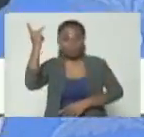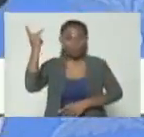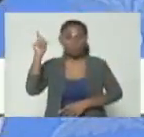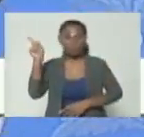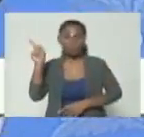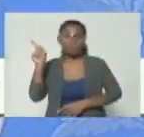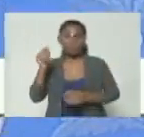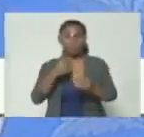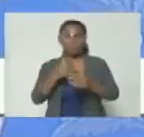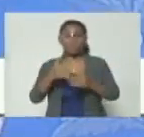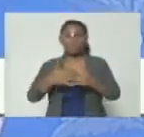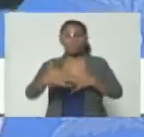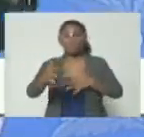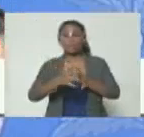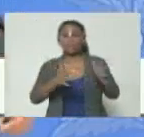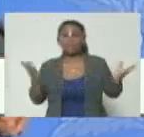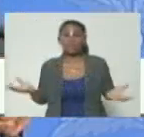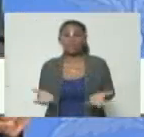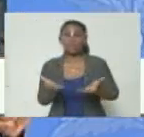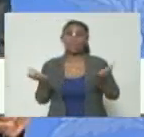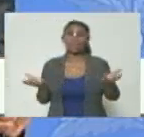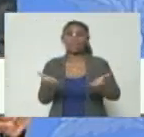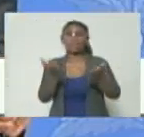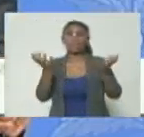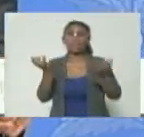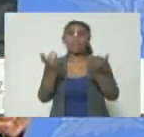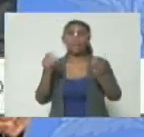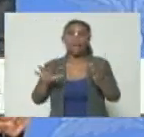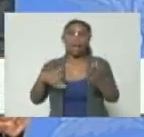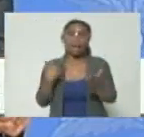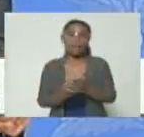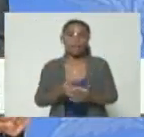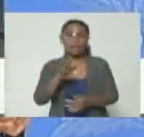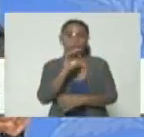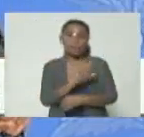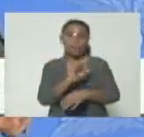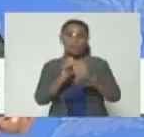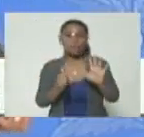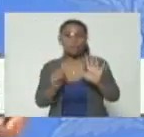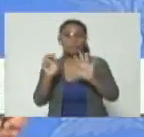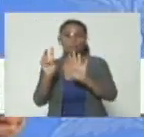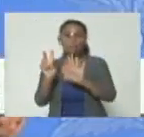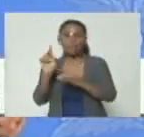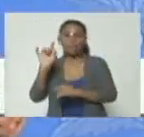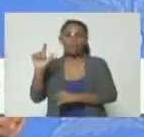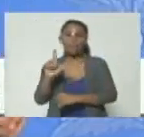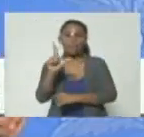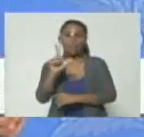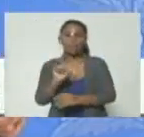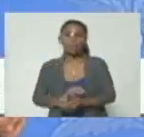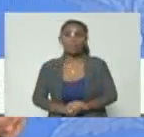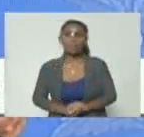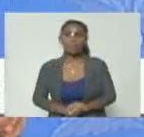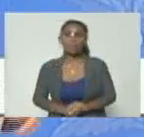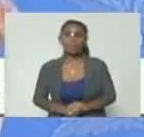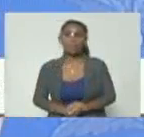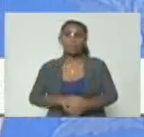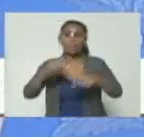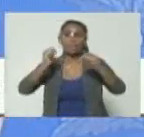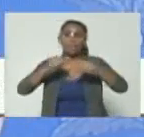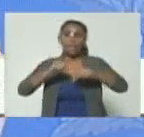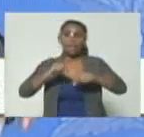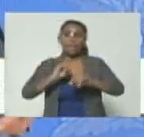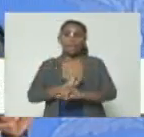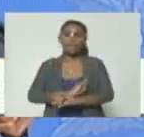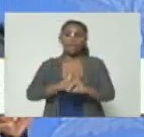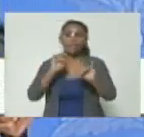extender que iba a encendiarse la pradera hasta los días 5, 6 y 7 de julio y aquí acabamos